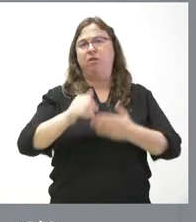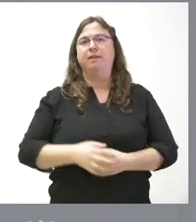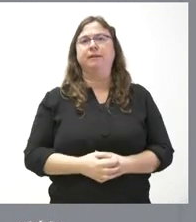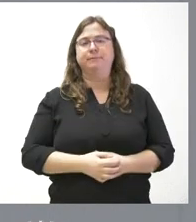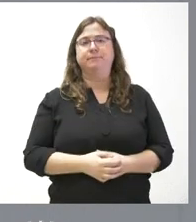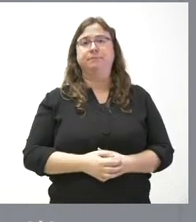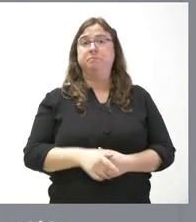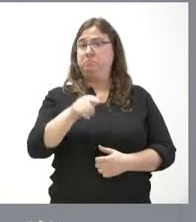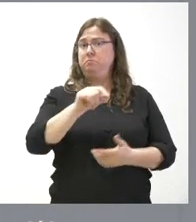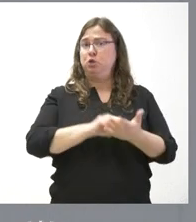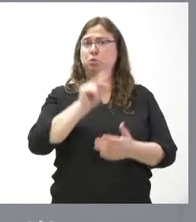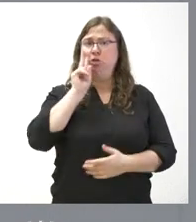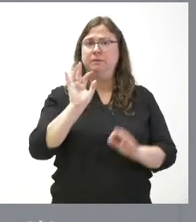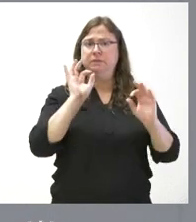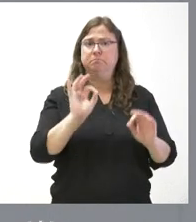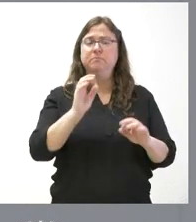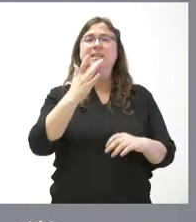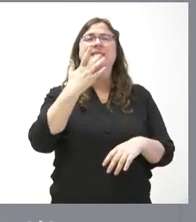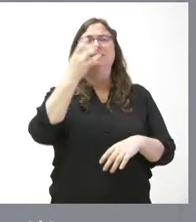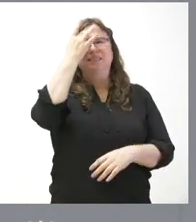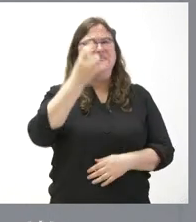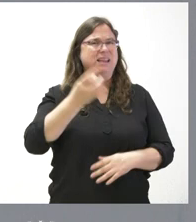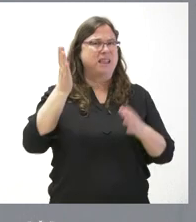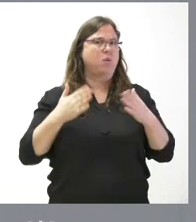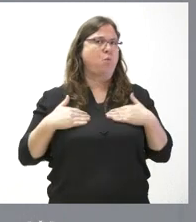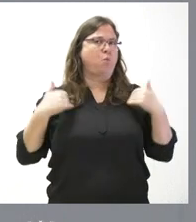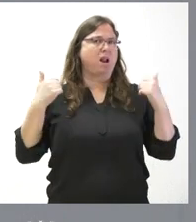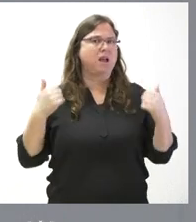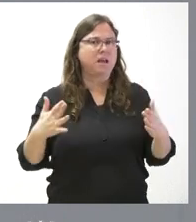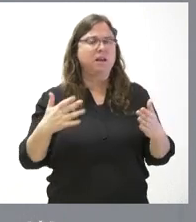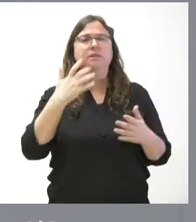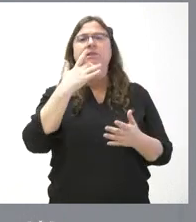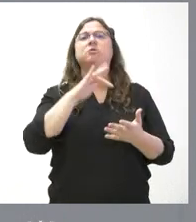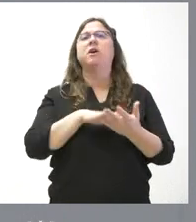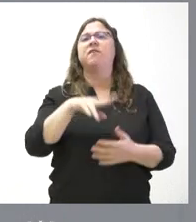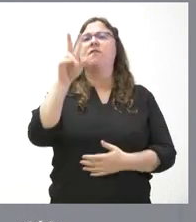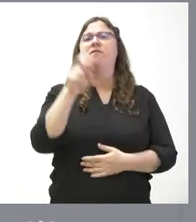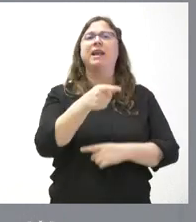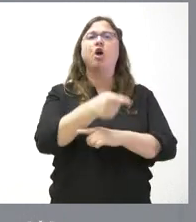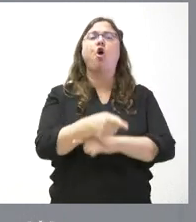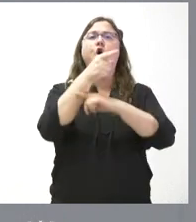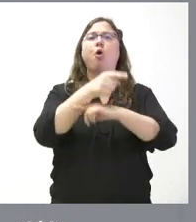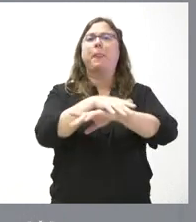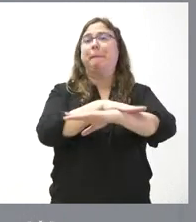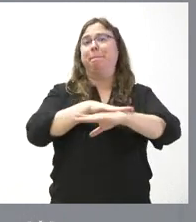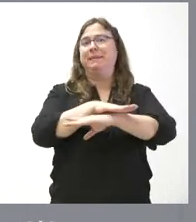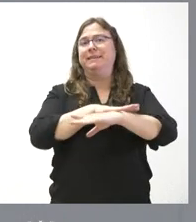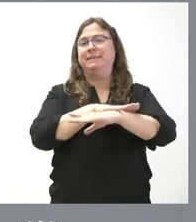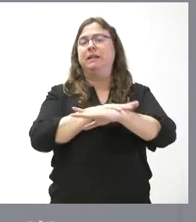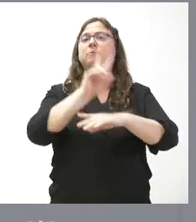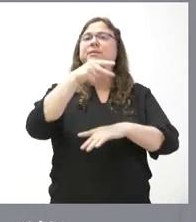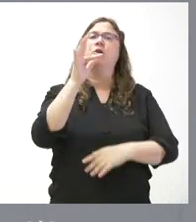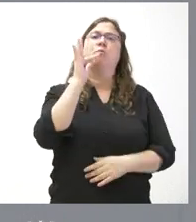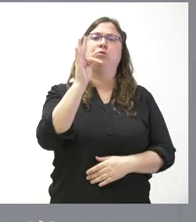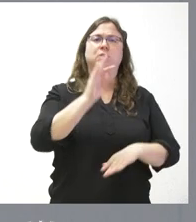Desde ese punto de vista, cualquier iniciativa que tomemos para que deje de estar vigente esa orden ministerial será positiva para